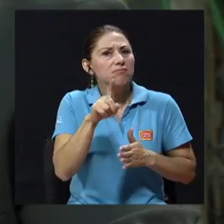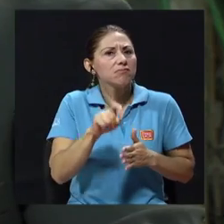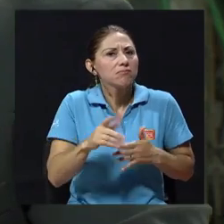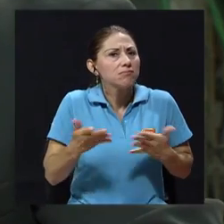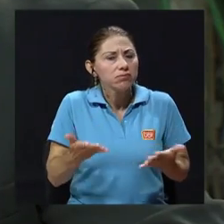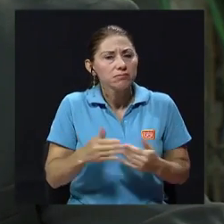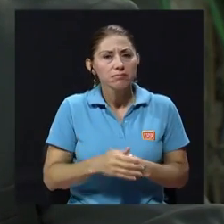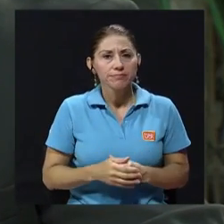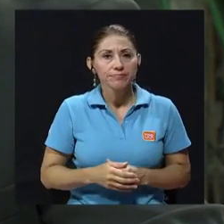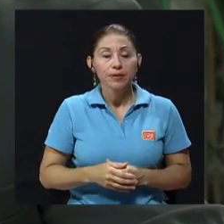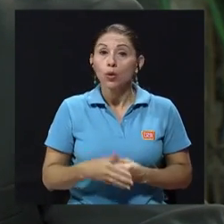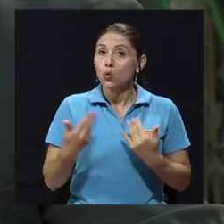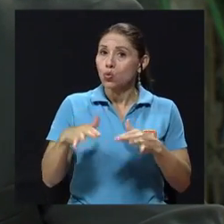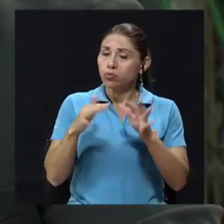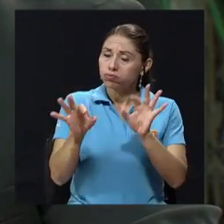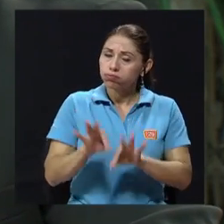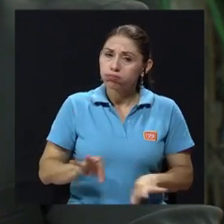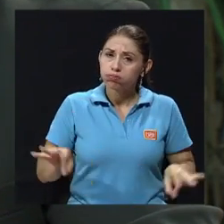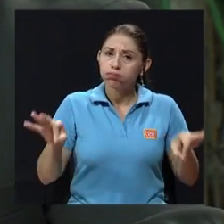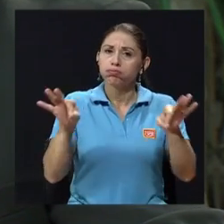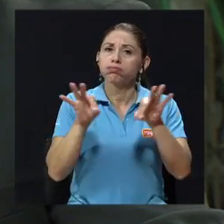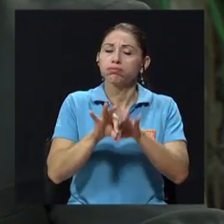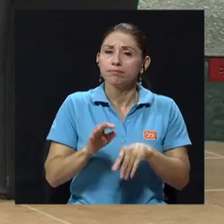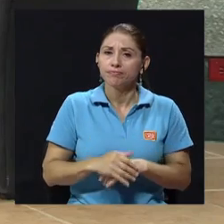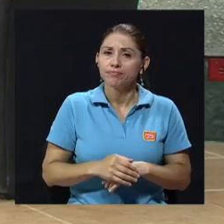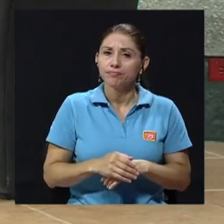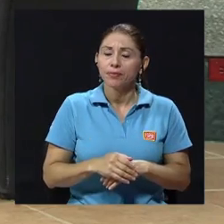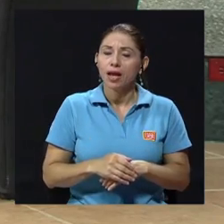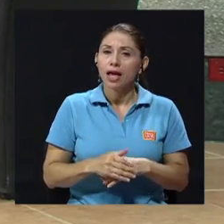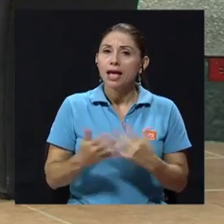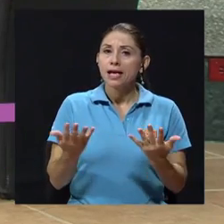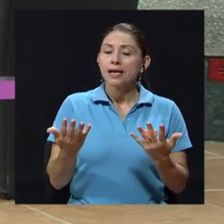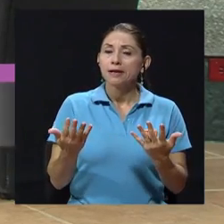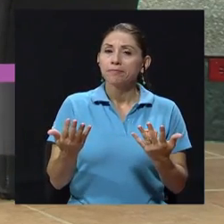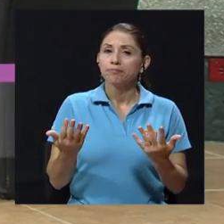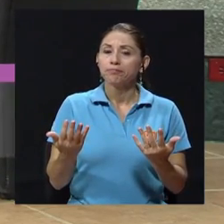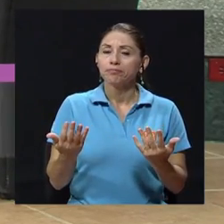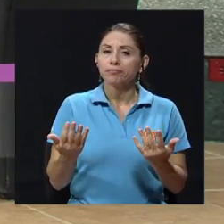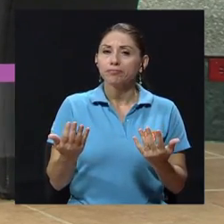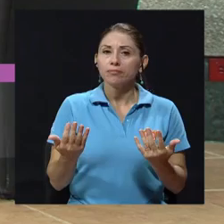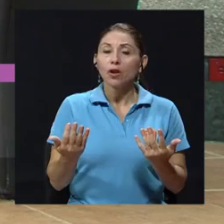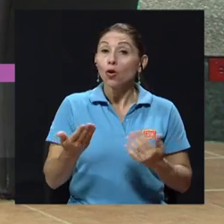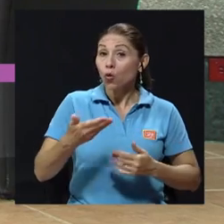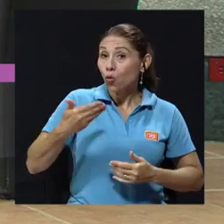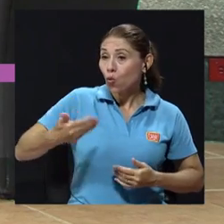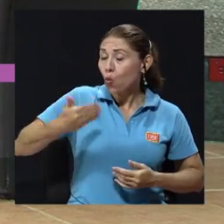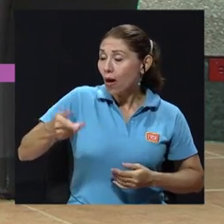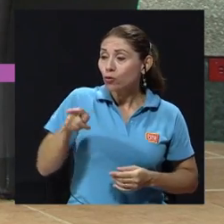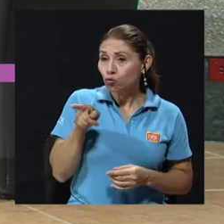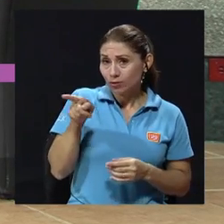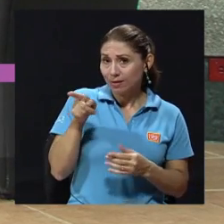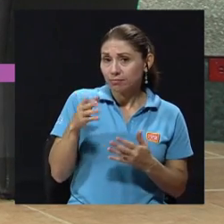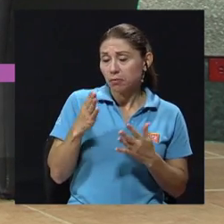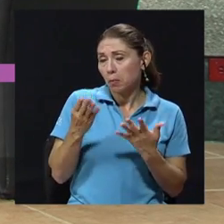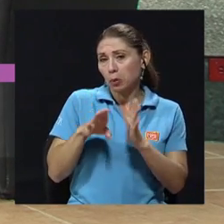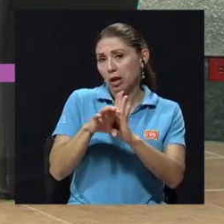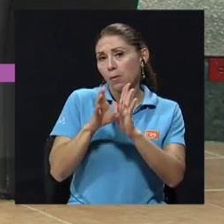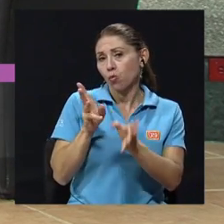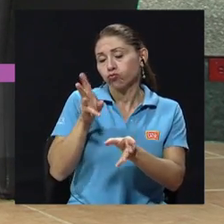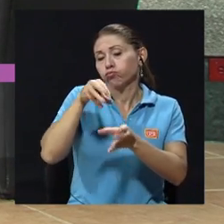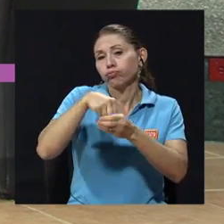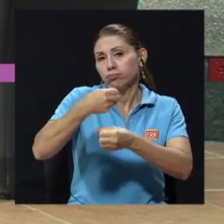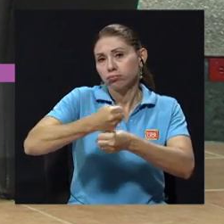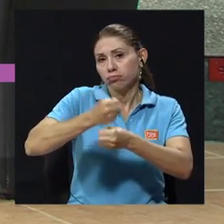en este proyecto? Importantísimo. A raíz de que cuando usted está en un proyecto,